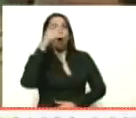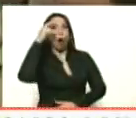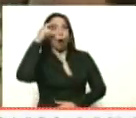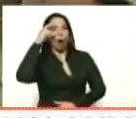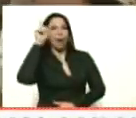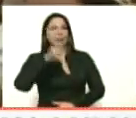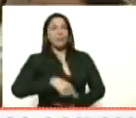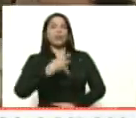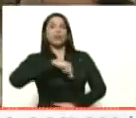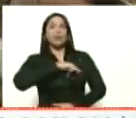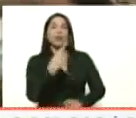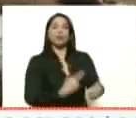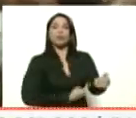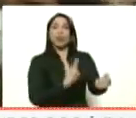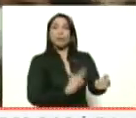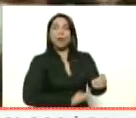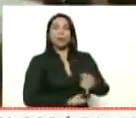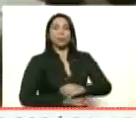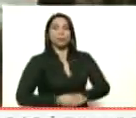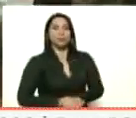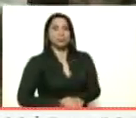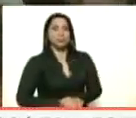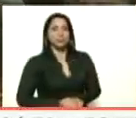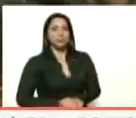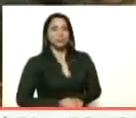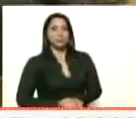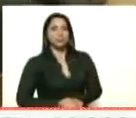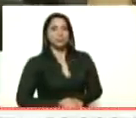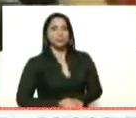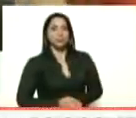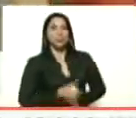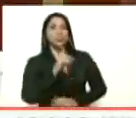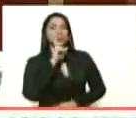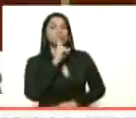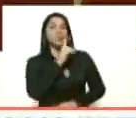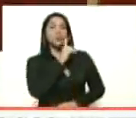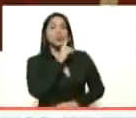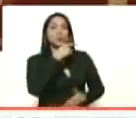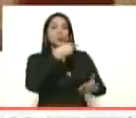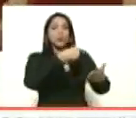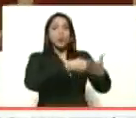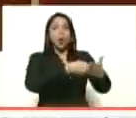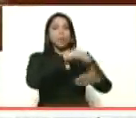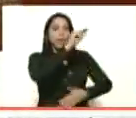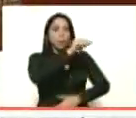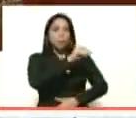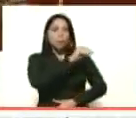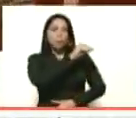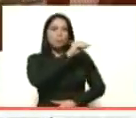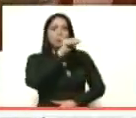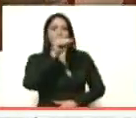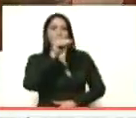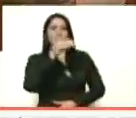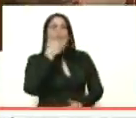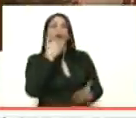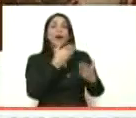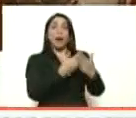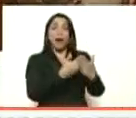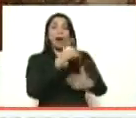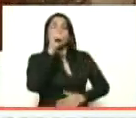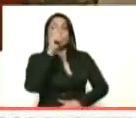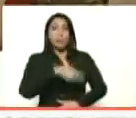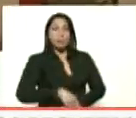hermano Cahuit. Es el nombre que nosotros le bautizamos. Y gracias también